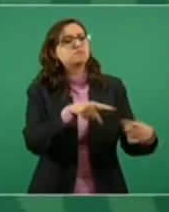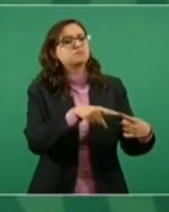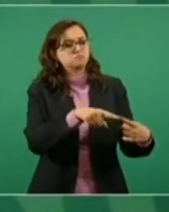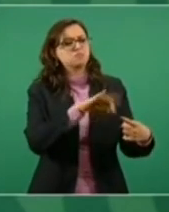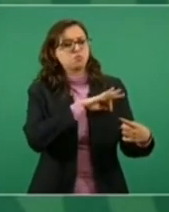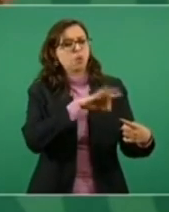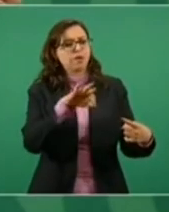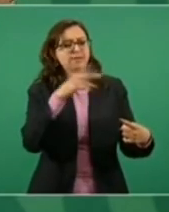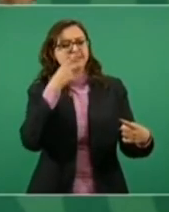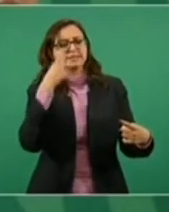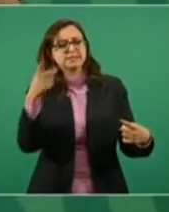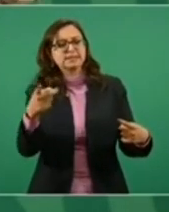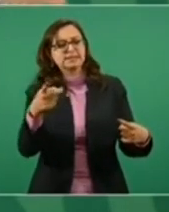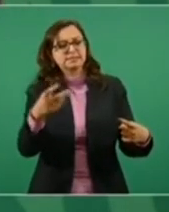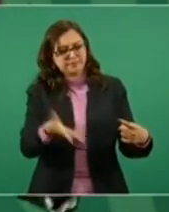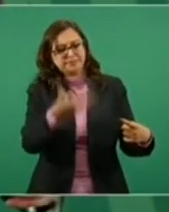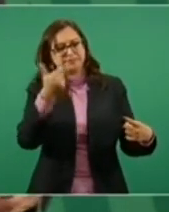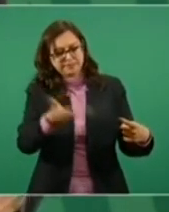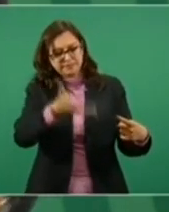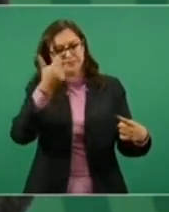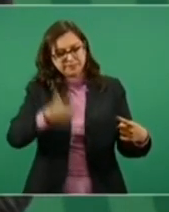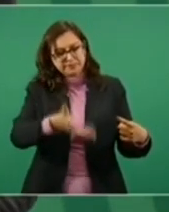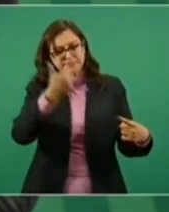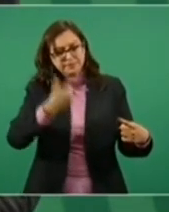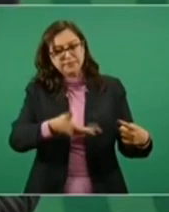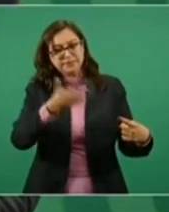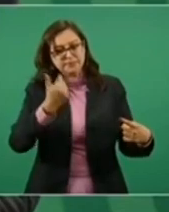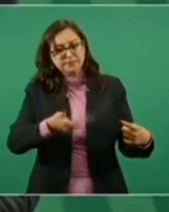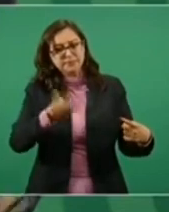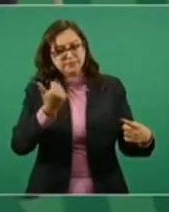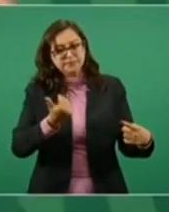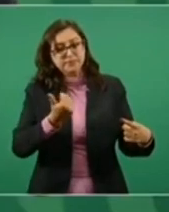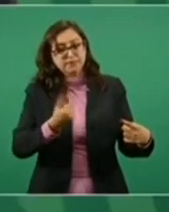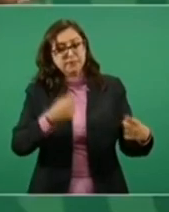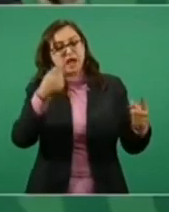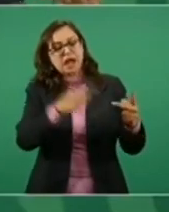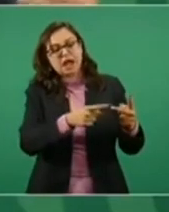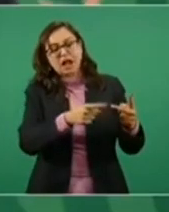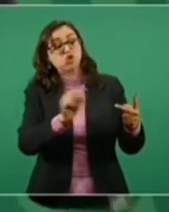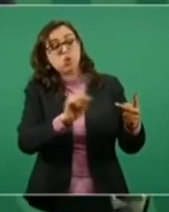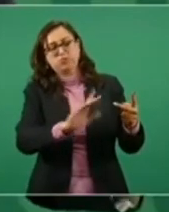habla y así